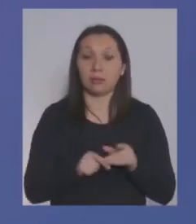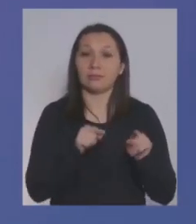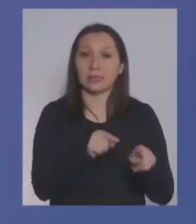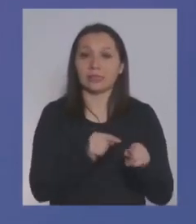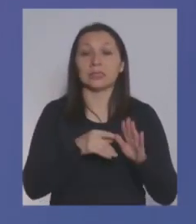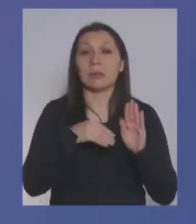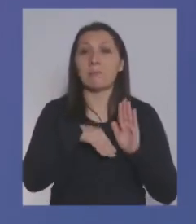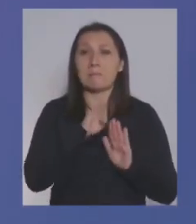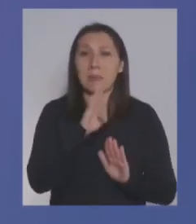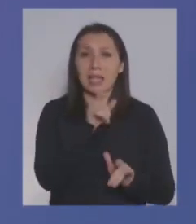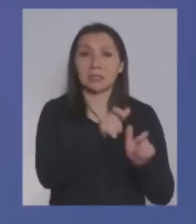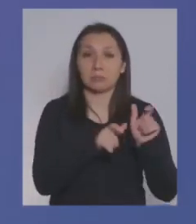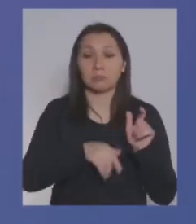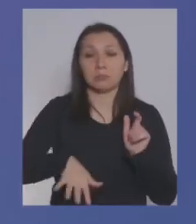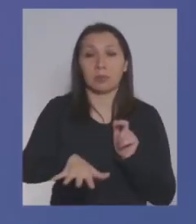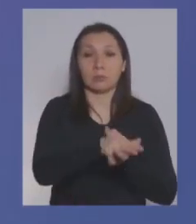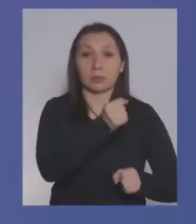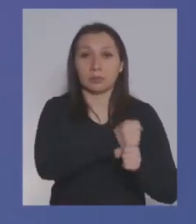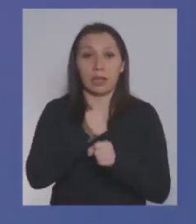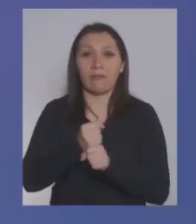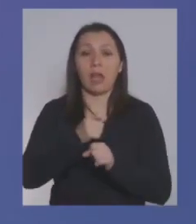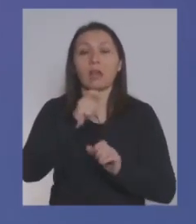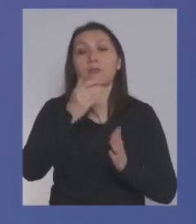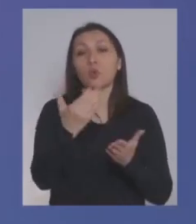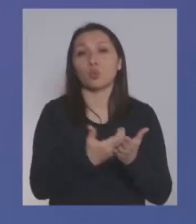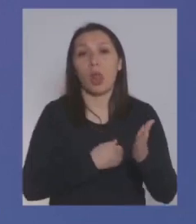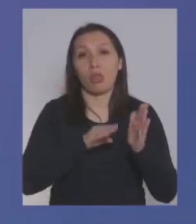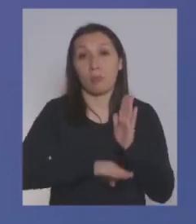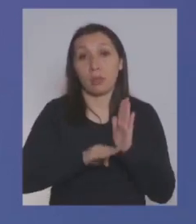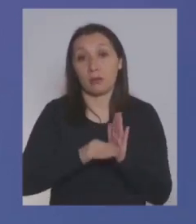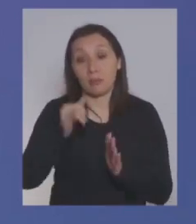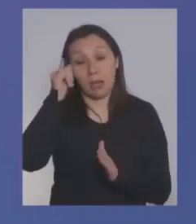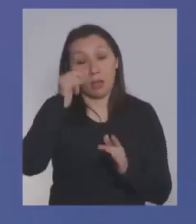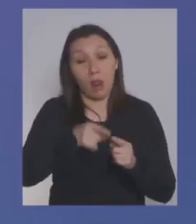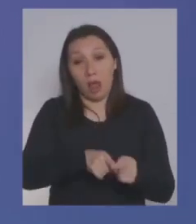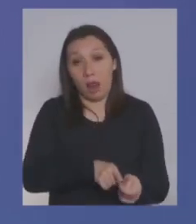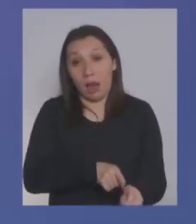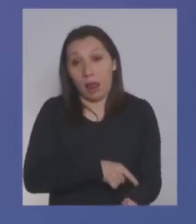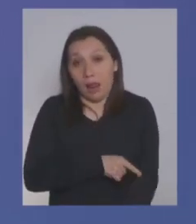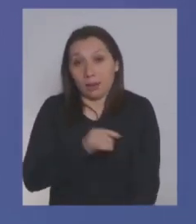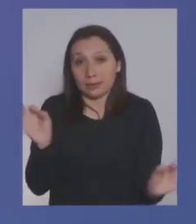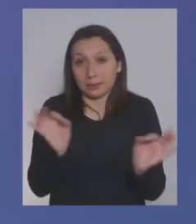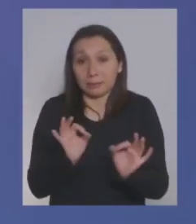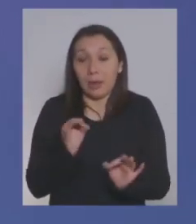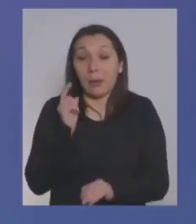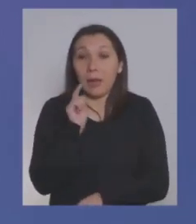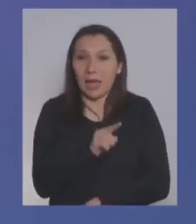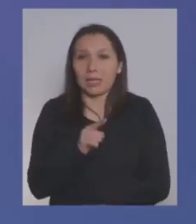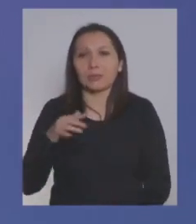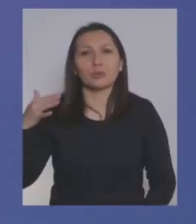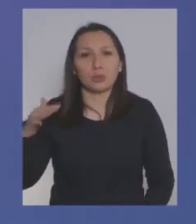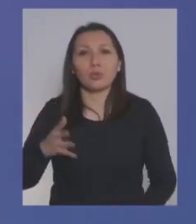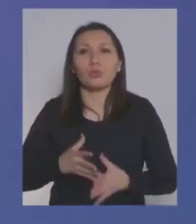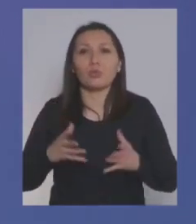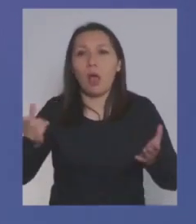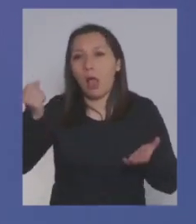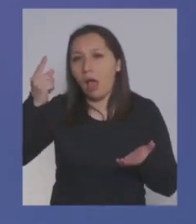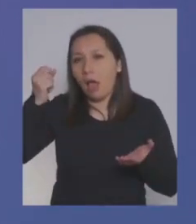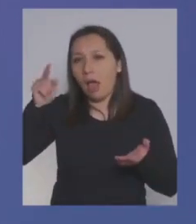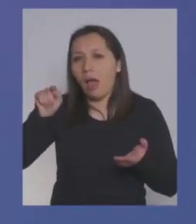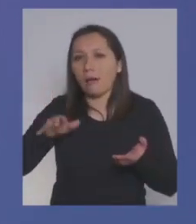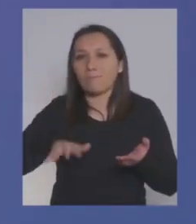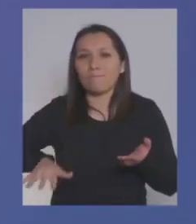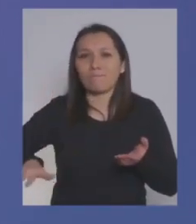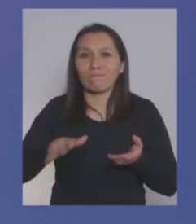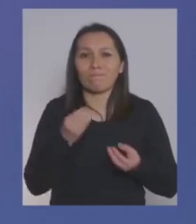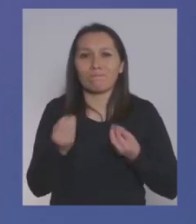donde se concentran la mayoría de los trabajadores con salario mínimo esa perdónenlo largo de la explicación pero me parece muy relevante para entender qué